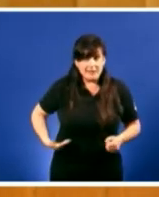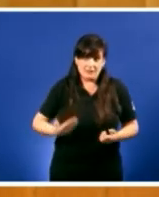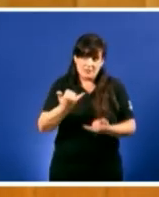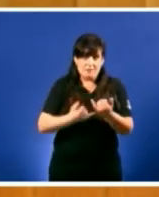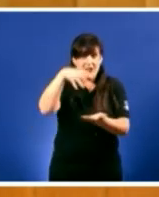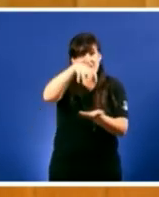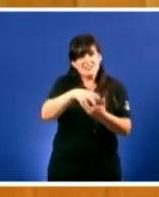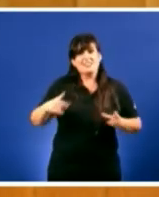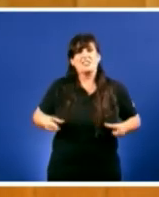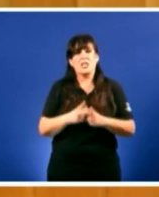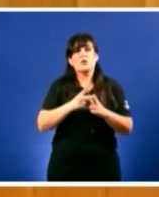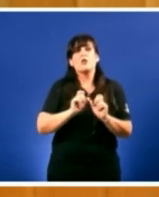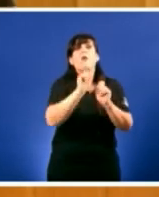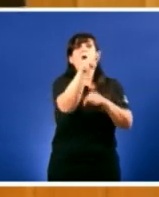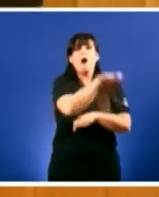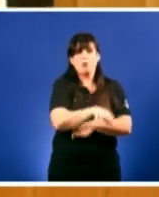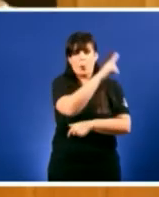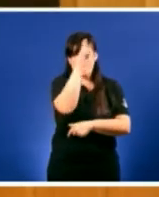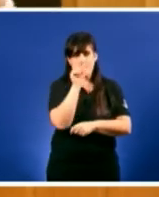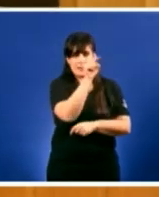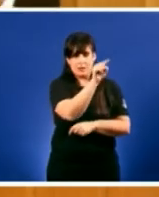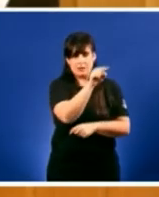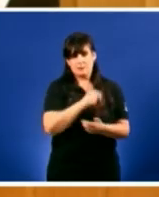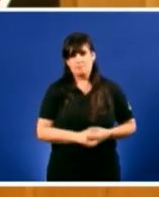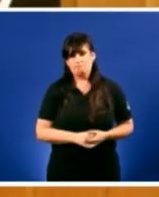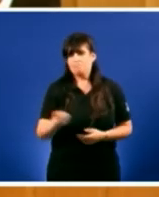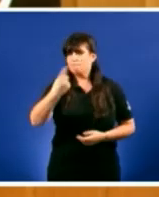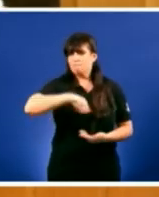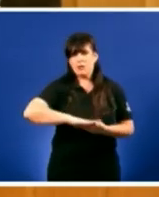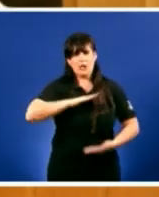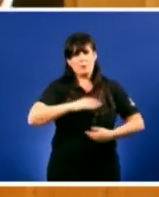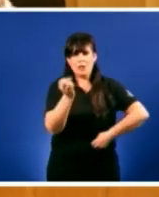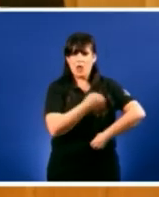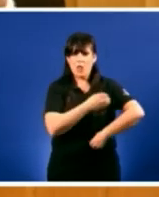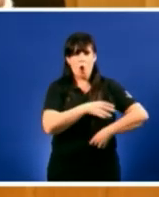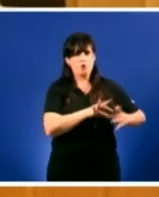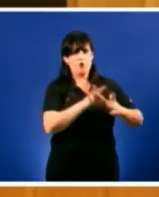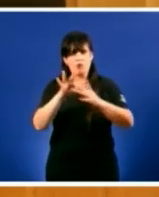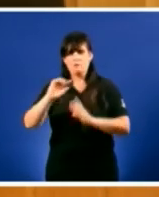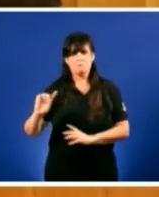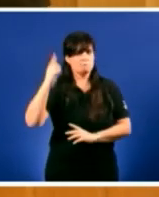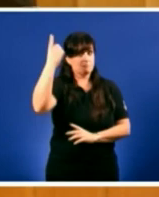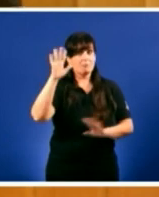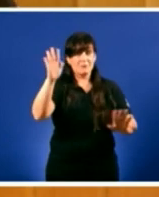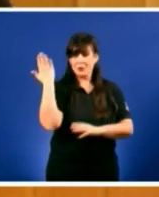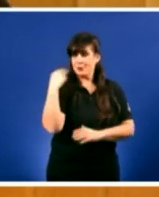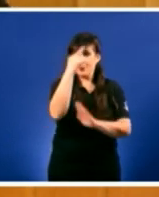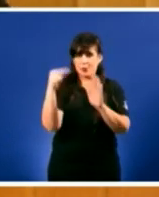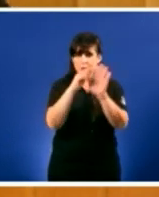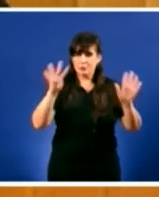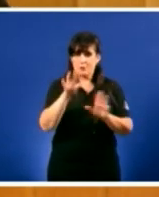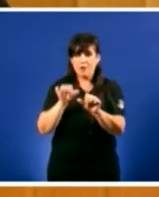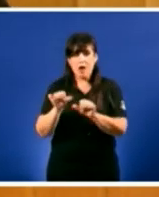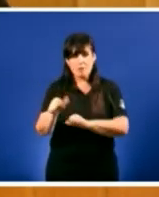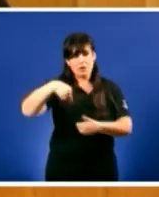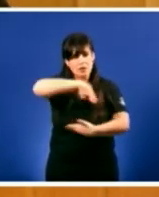somos os primeiros en capacidade de aforro pero resulta que dende 2009 Galiza